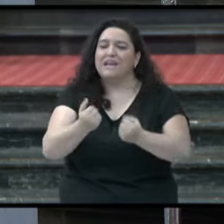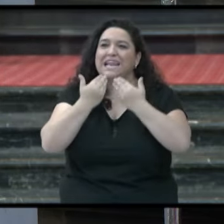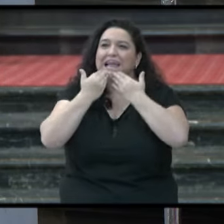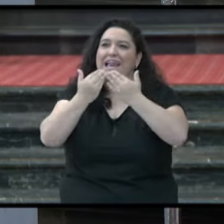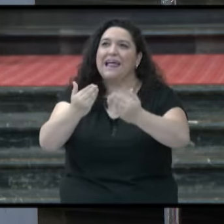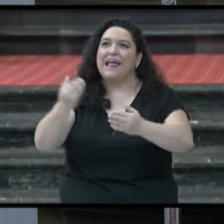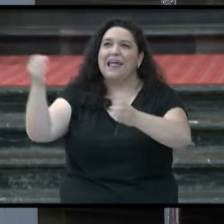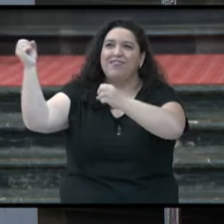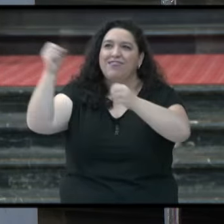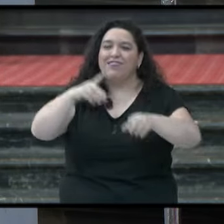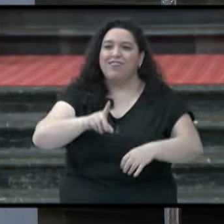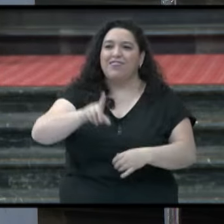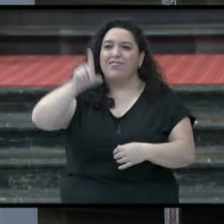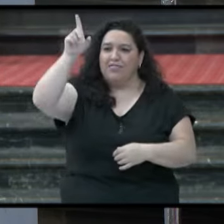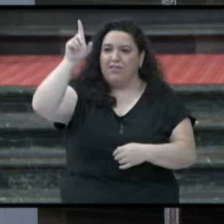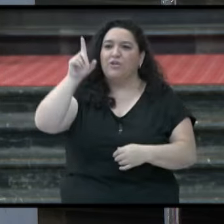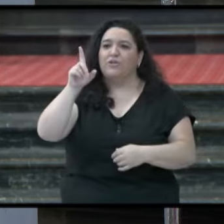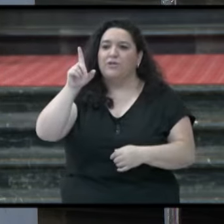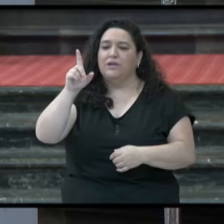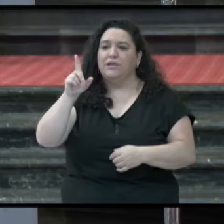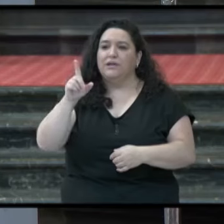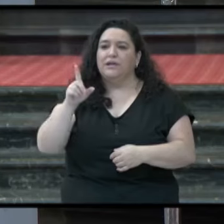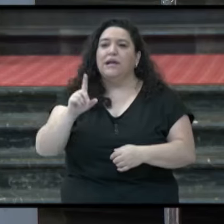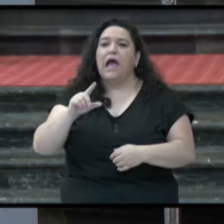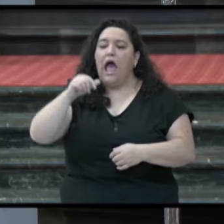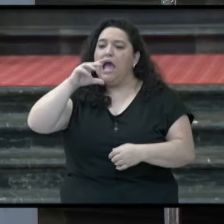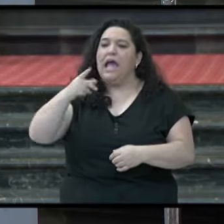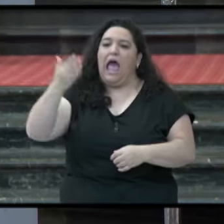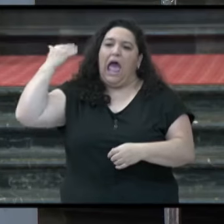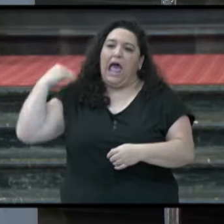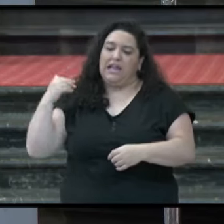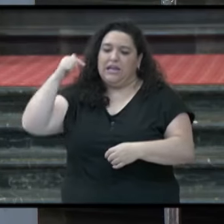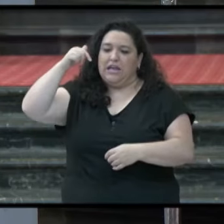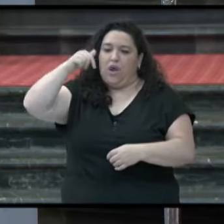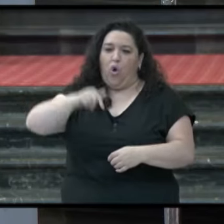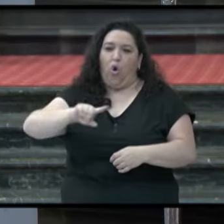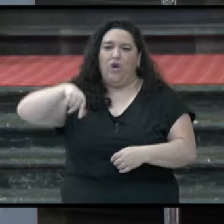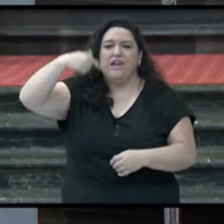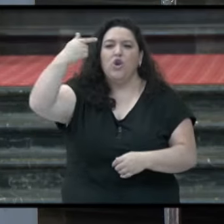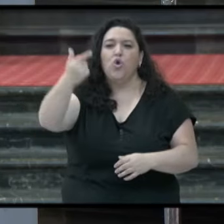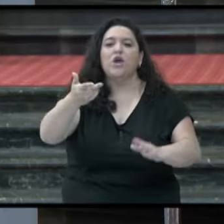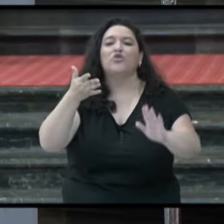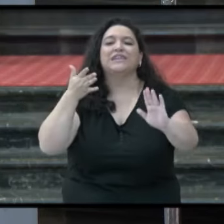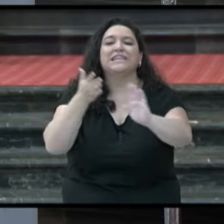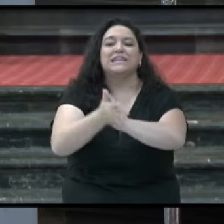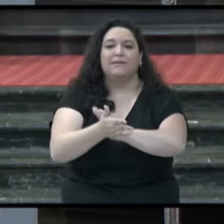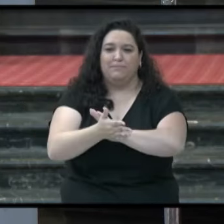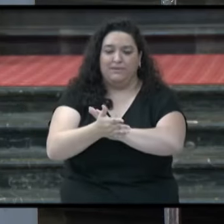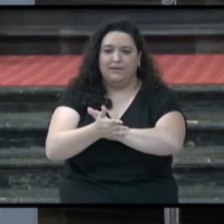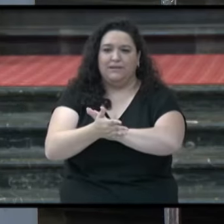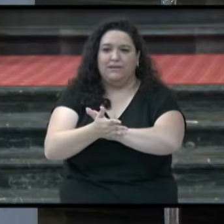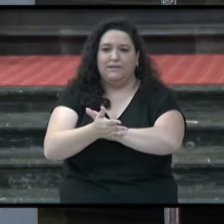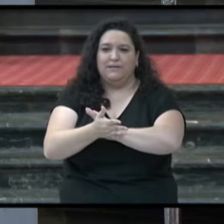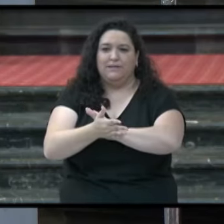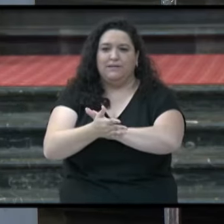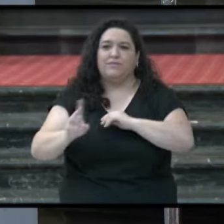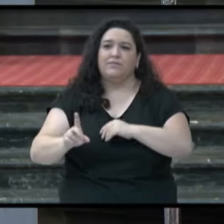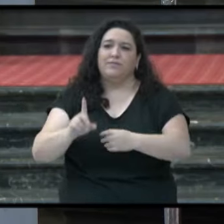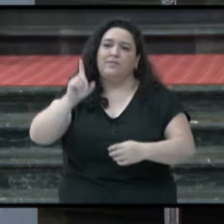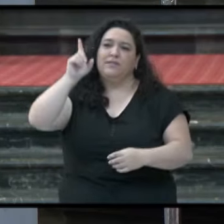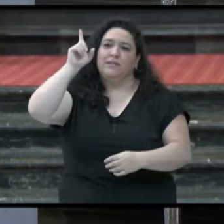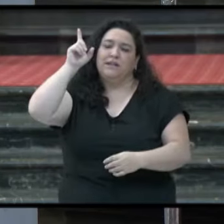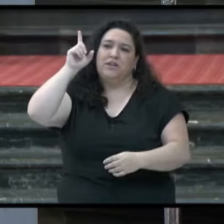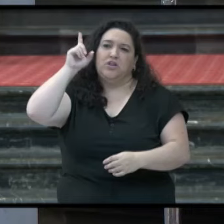Dios. Entonces, luego, hoy y siempre. Y Dios no está haciendo